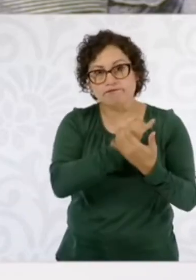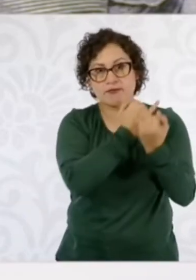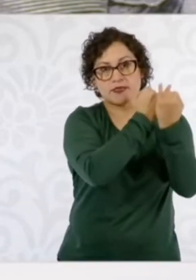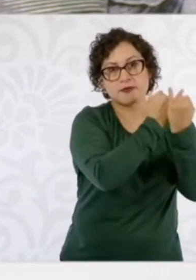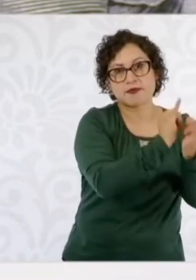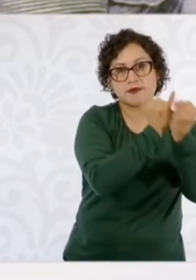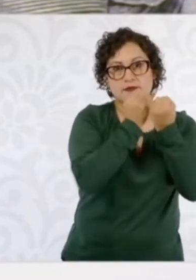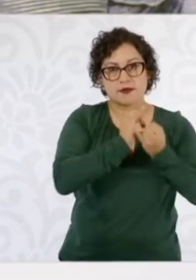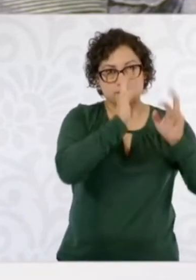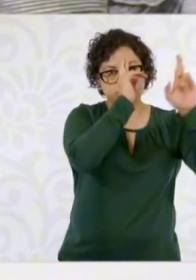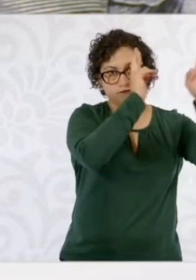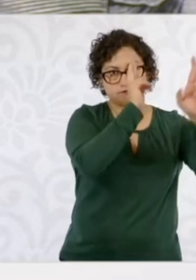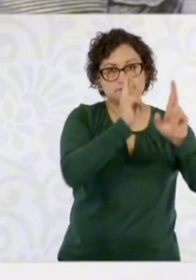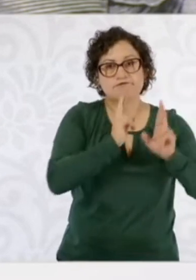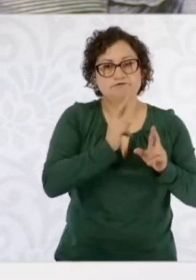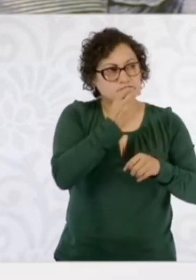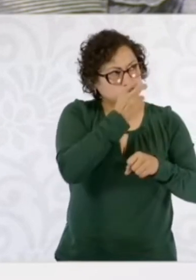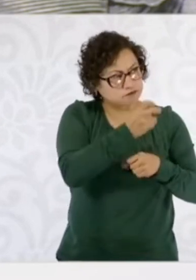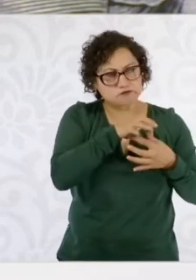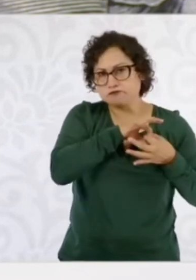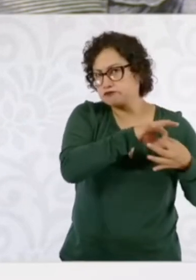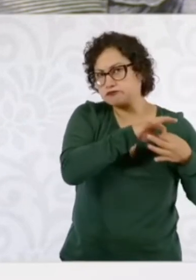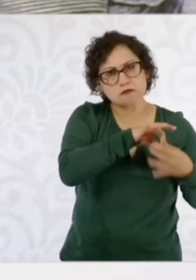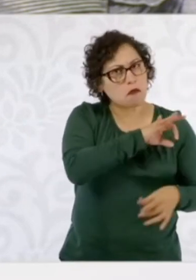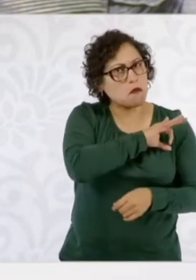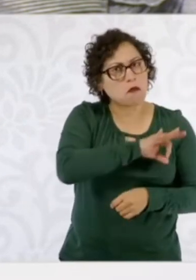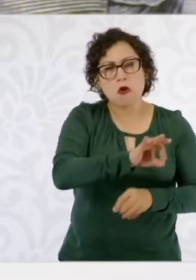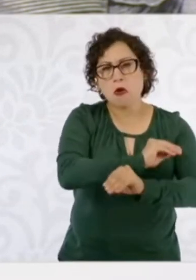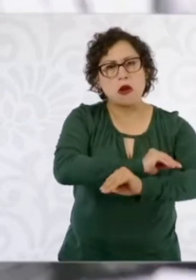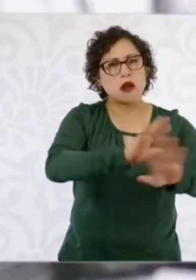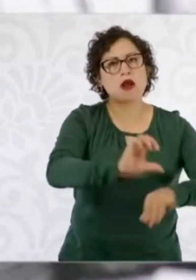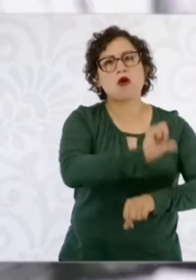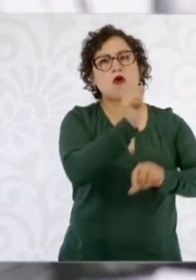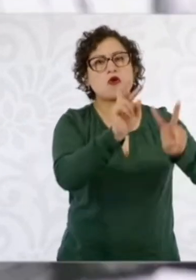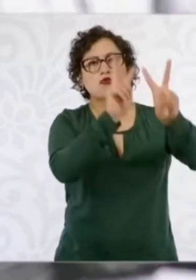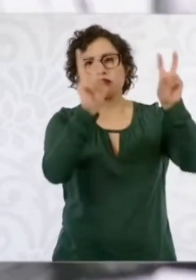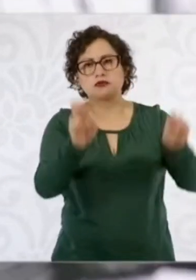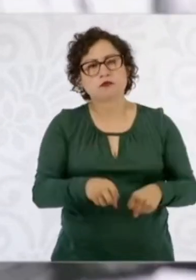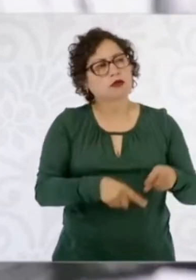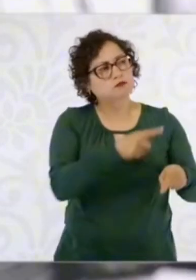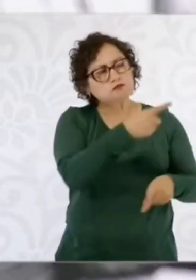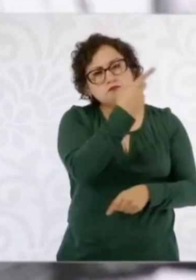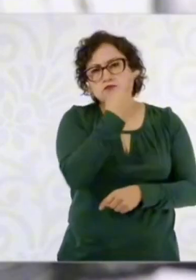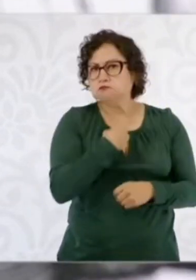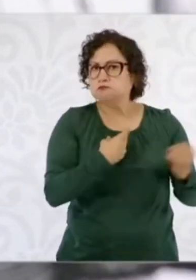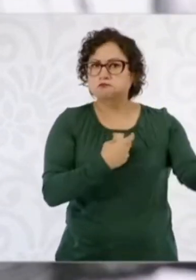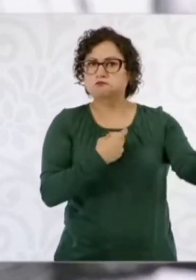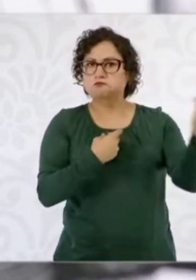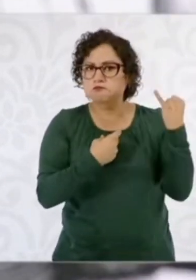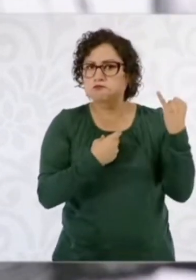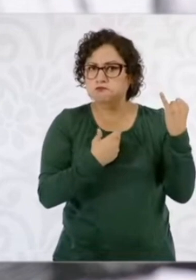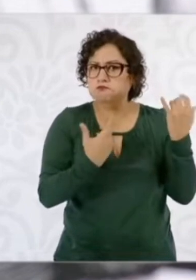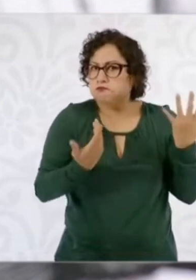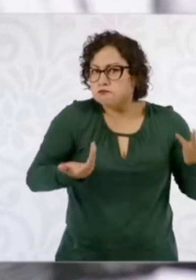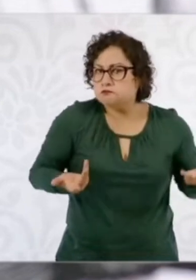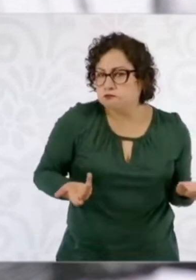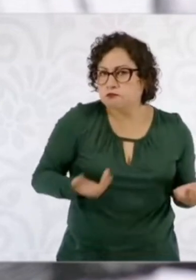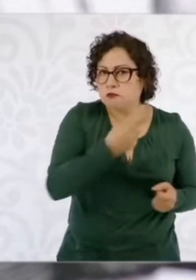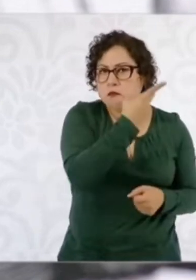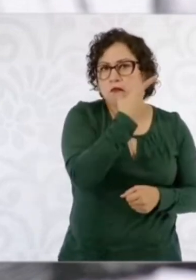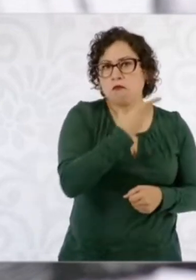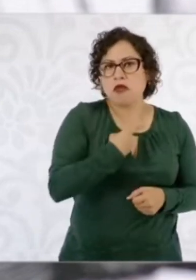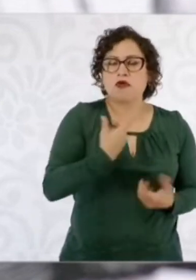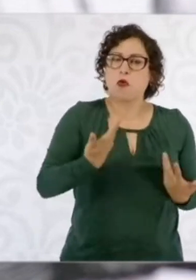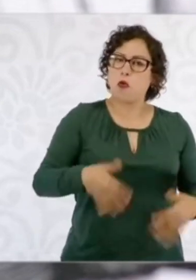podíamos colaborar de manera muy importante y en otros temas. Y estuvo de acuerdo. Él planteó que le